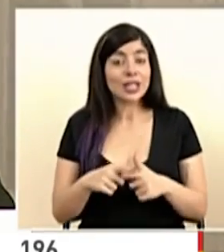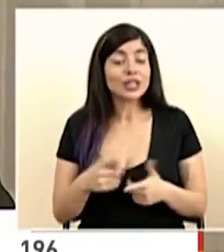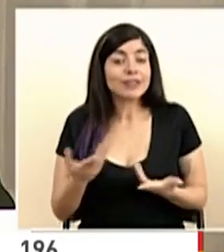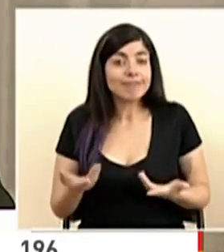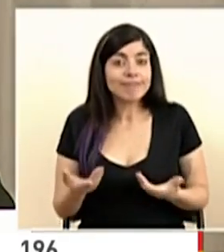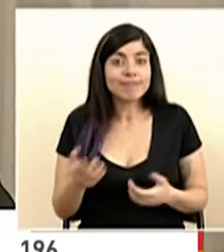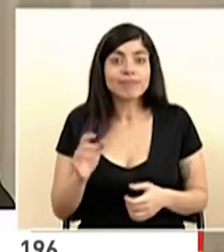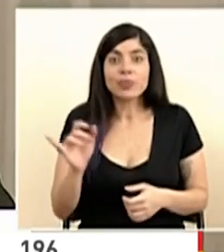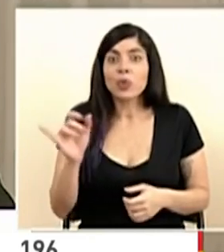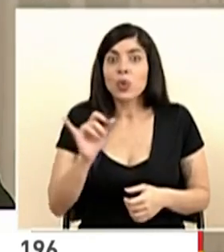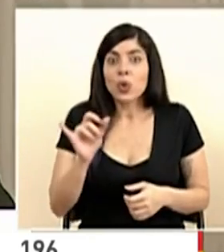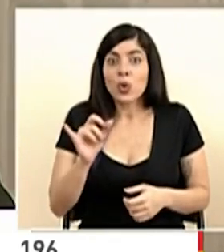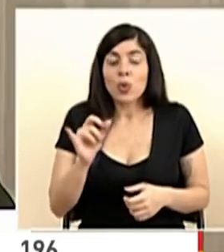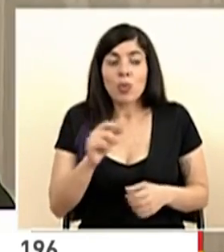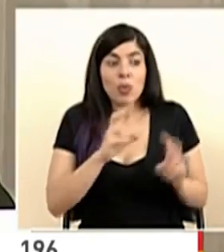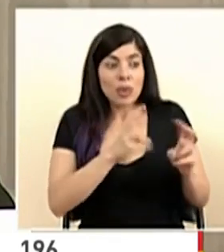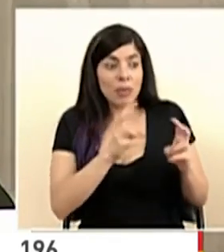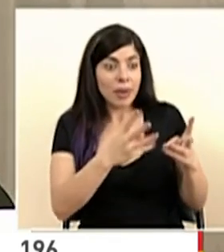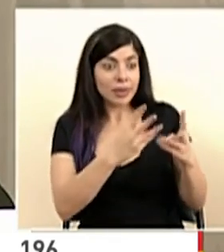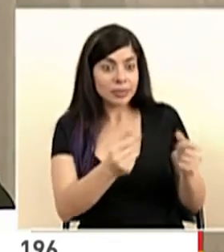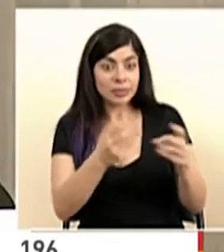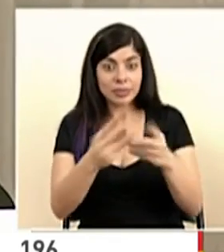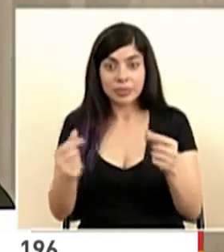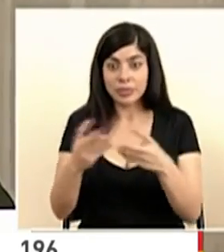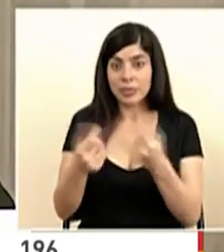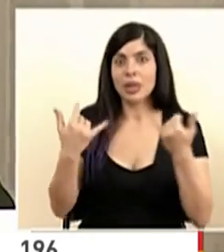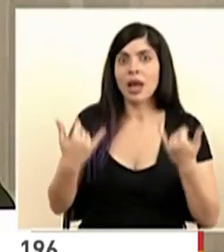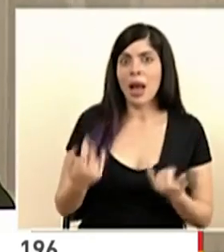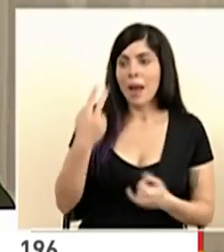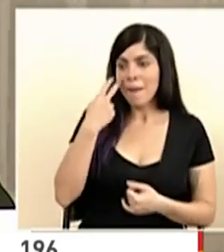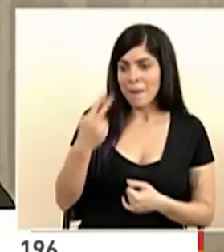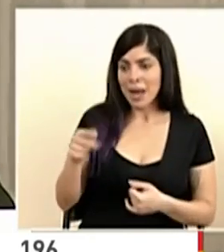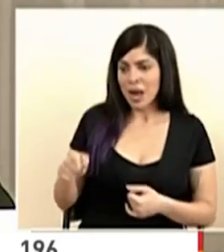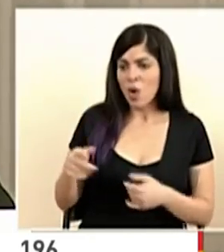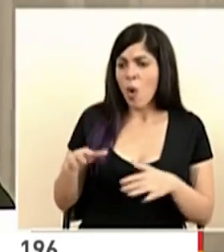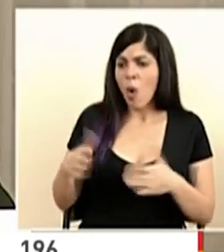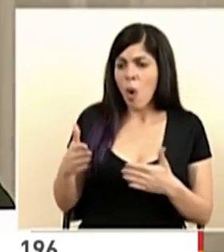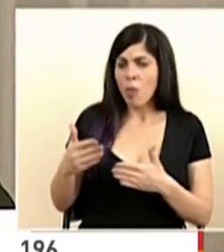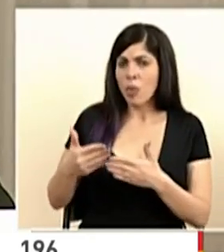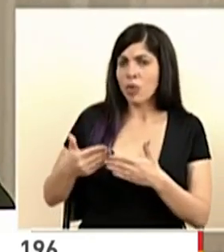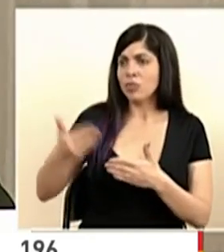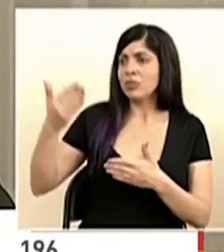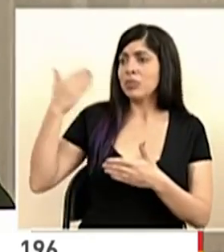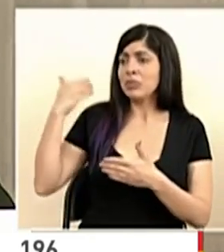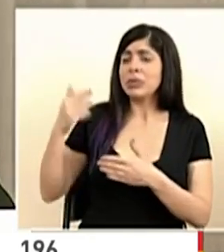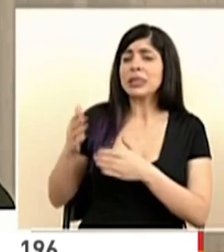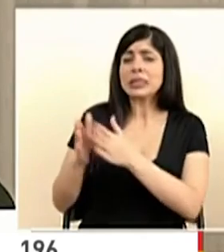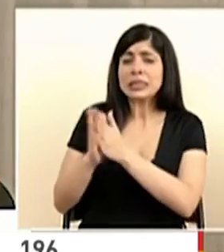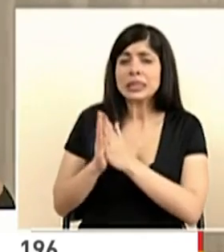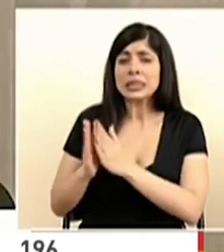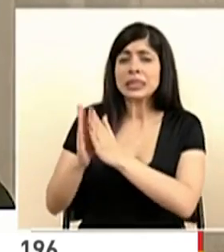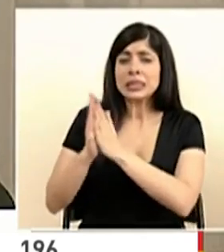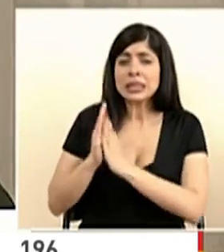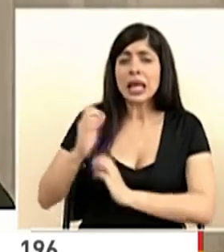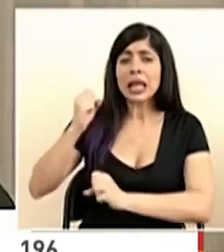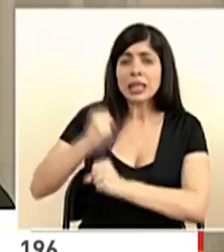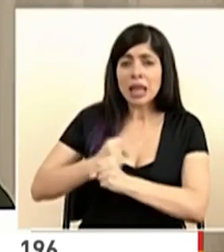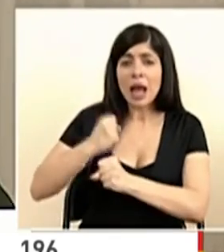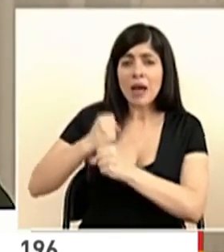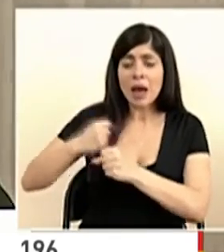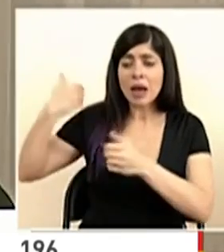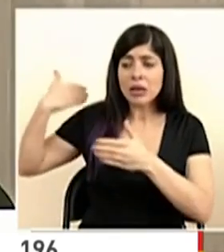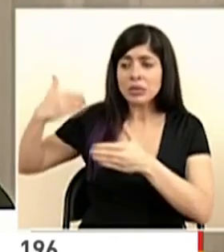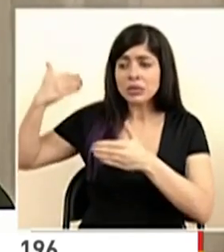así como se resuelven esos temas, hoy vemos cómo después de las peticiones y del trabajo que se ha hecho,